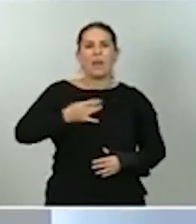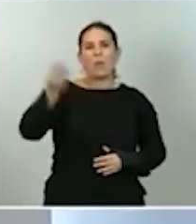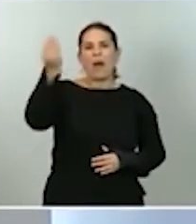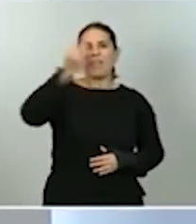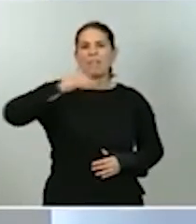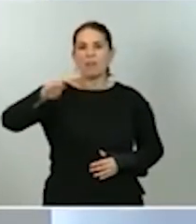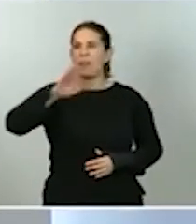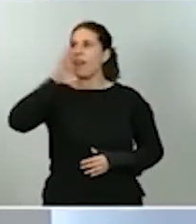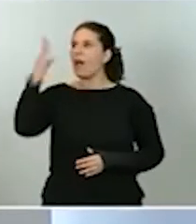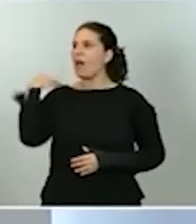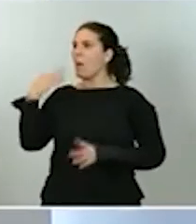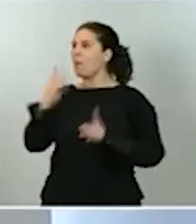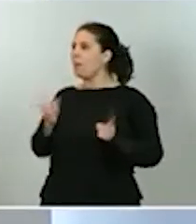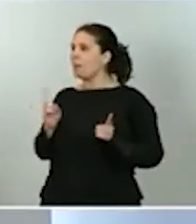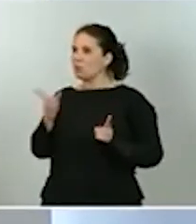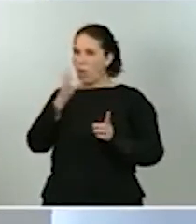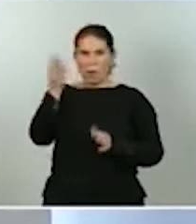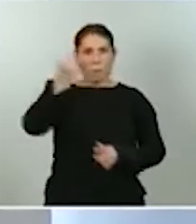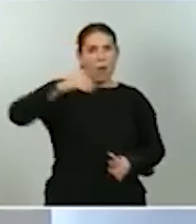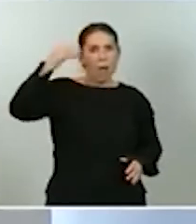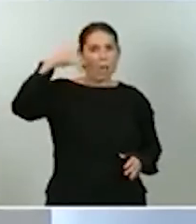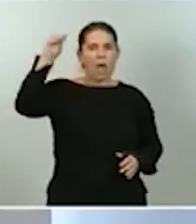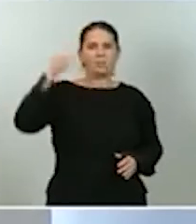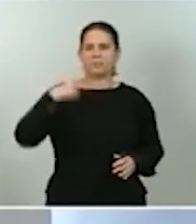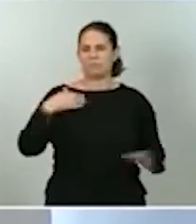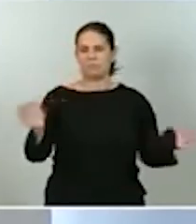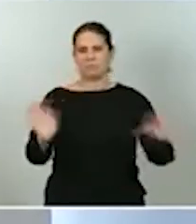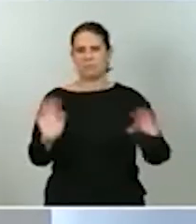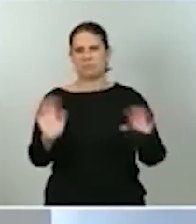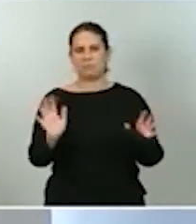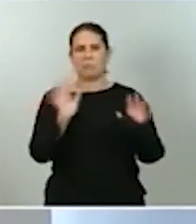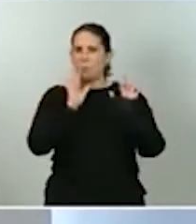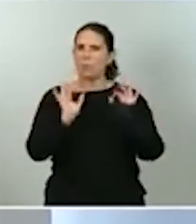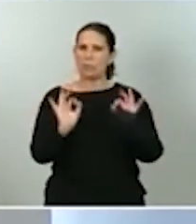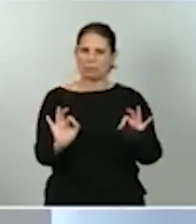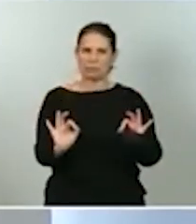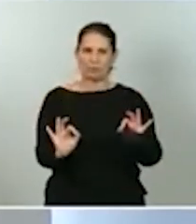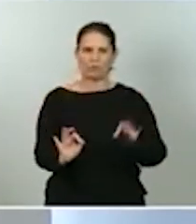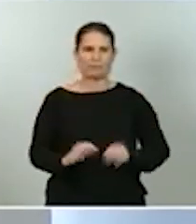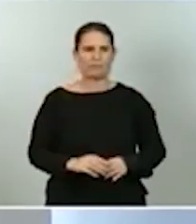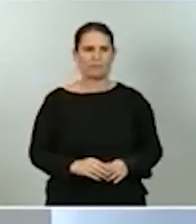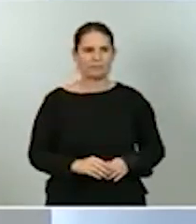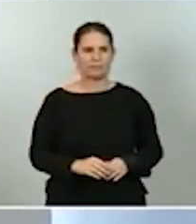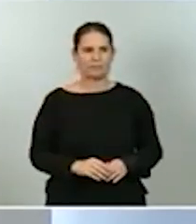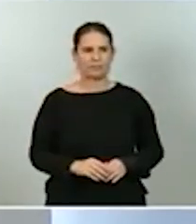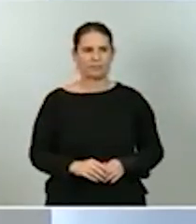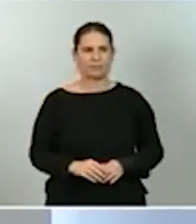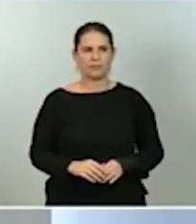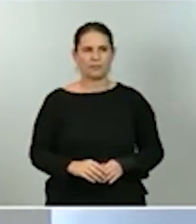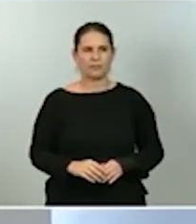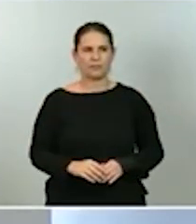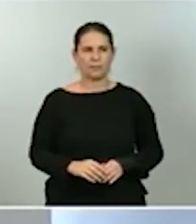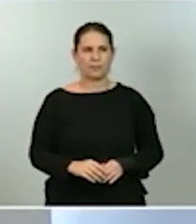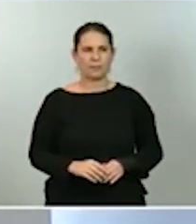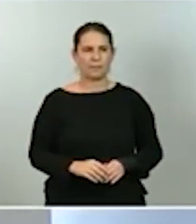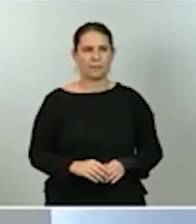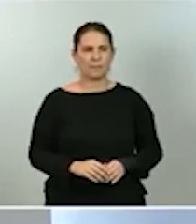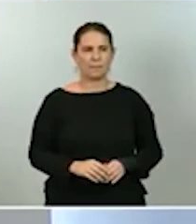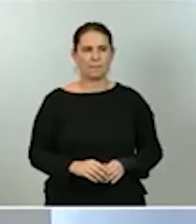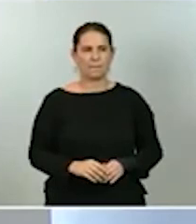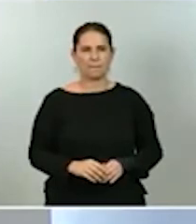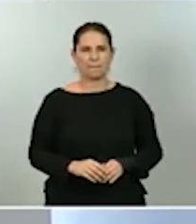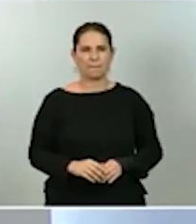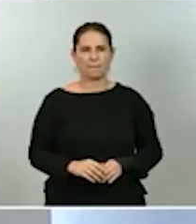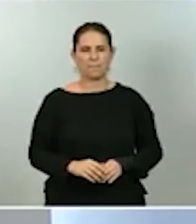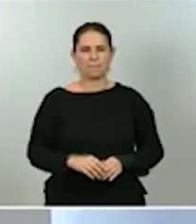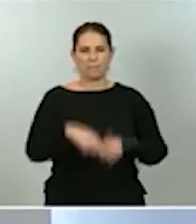en nuestro programa y el calendario de deuda. De hecho, lo que vamos a analizar en